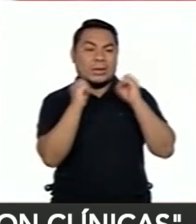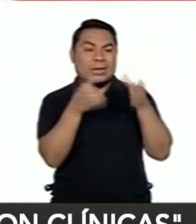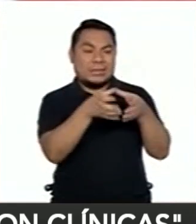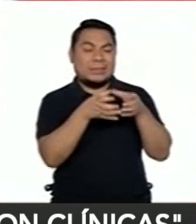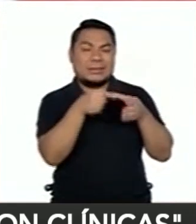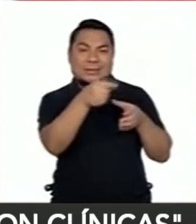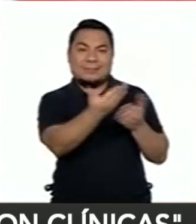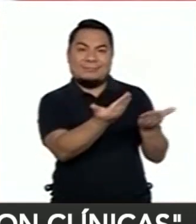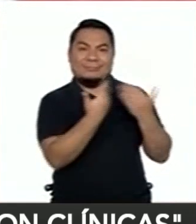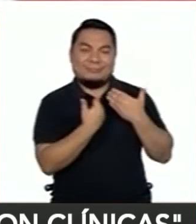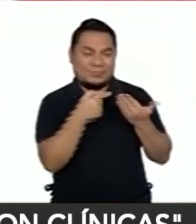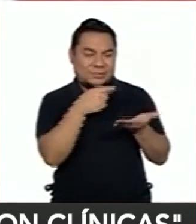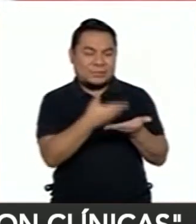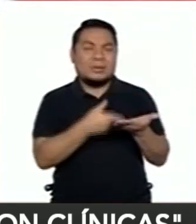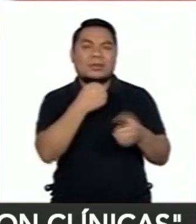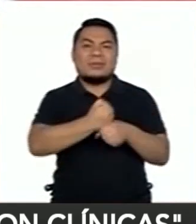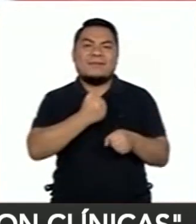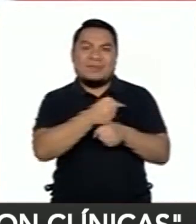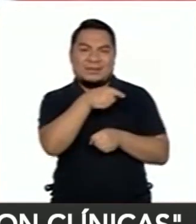de Prospectiva,